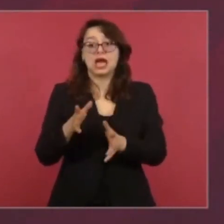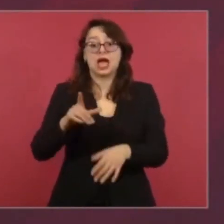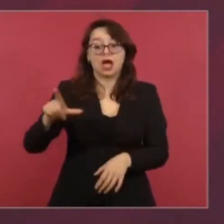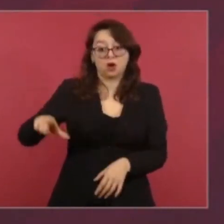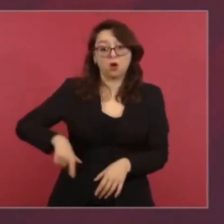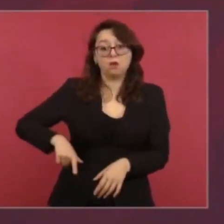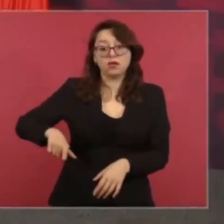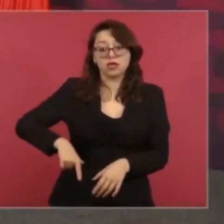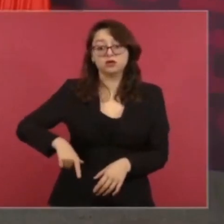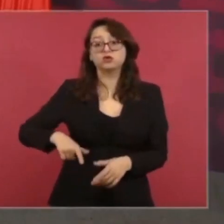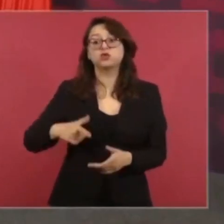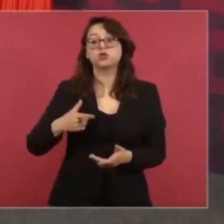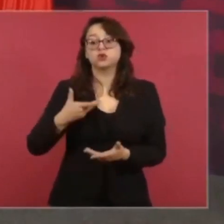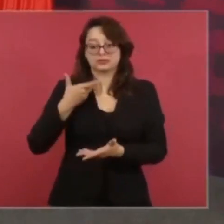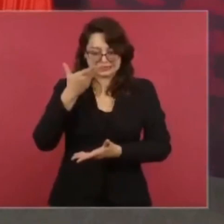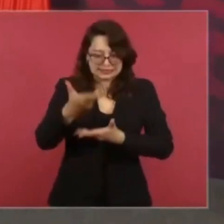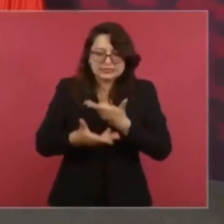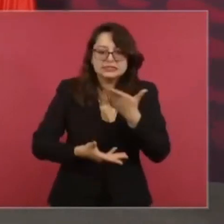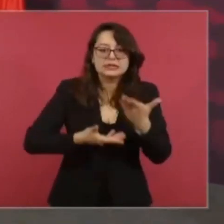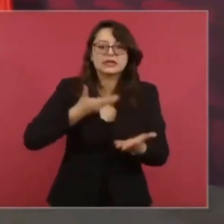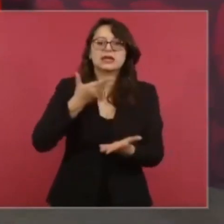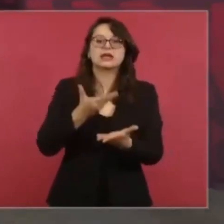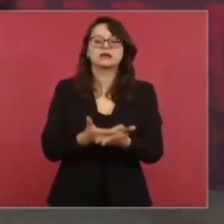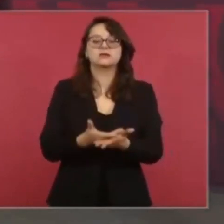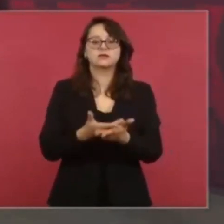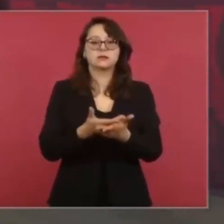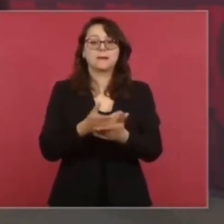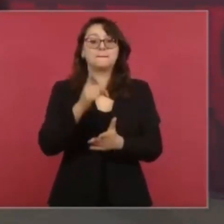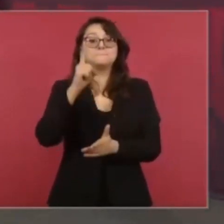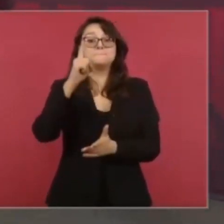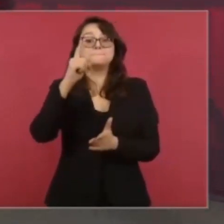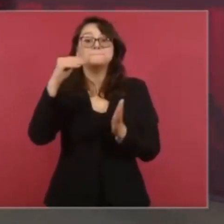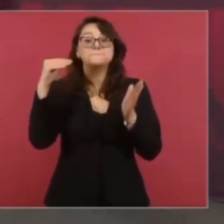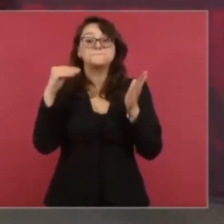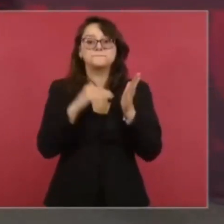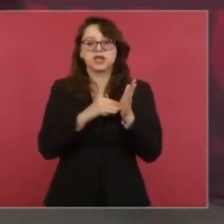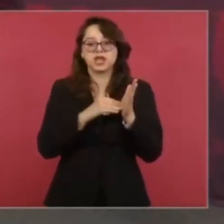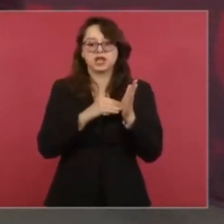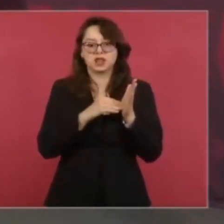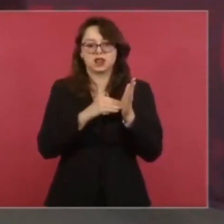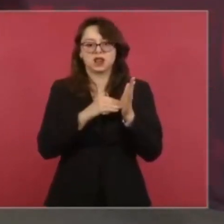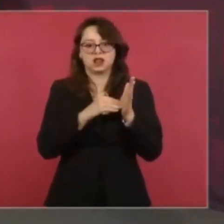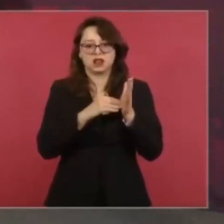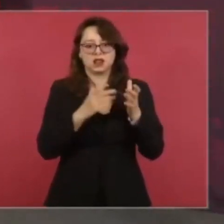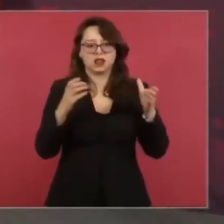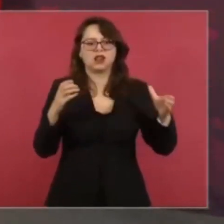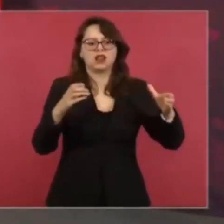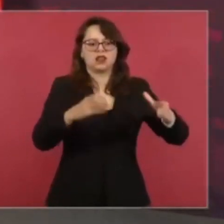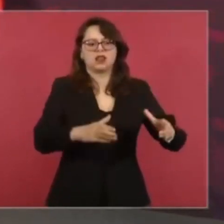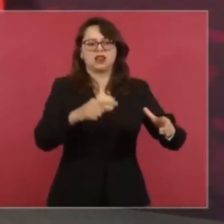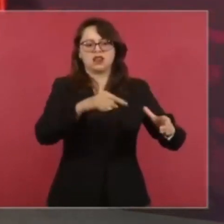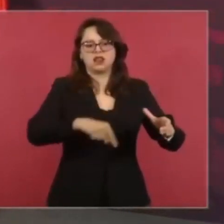de la Secretaría de Bienestar,